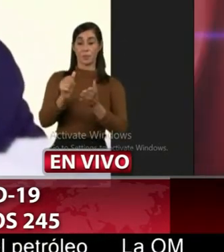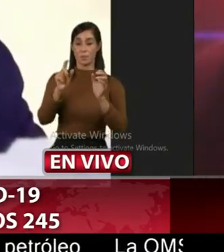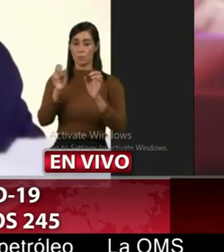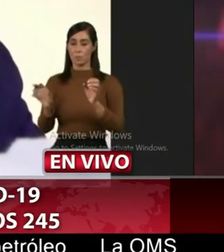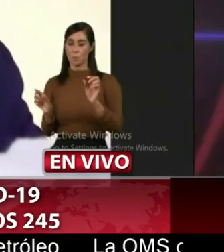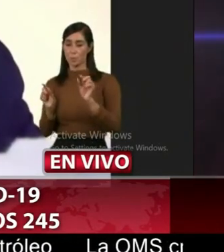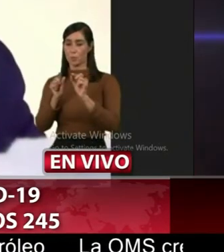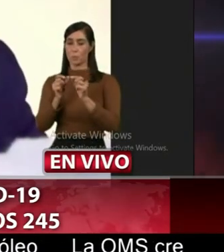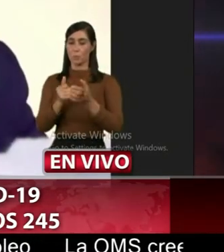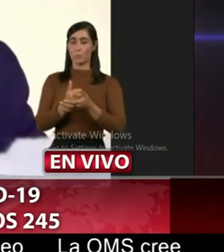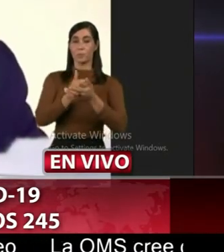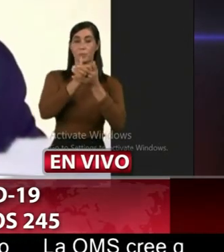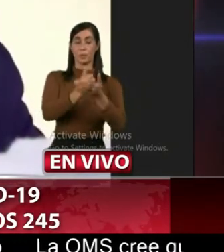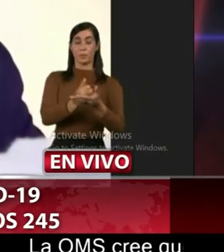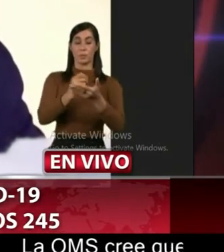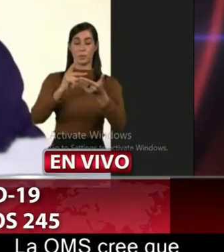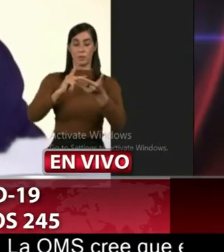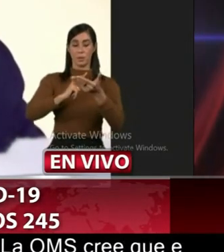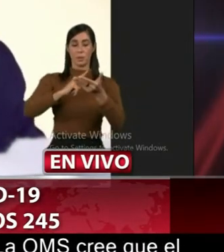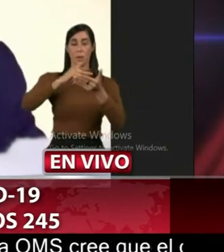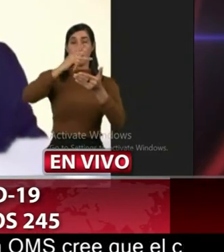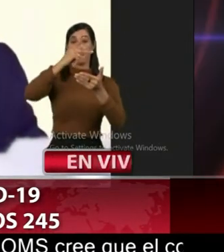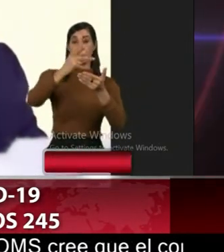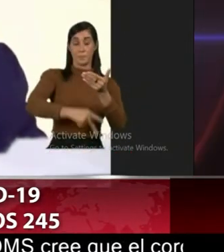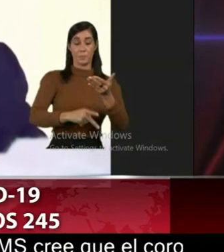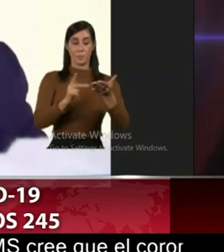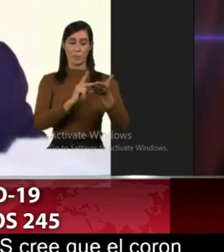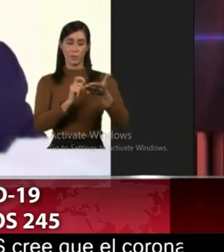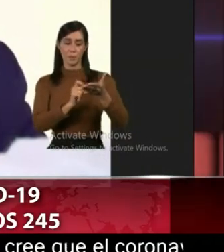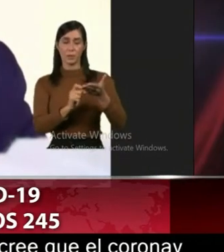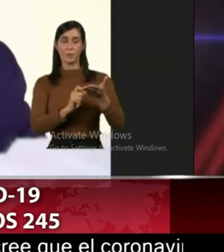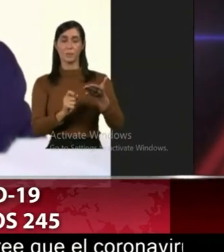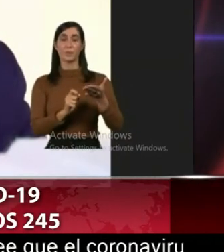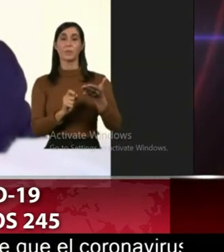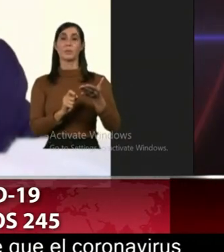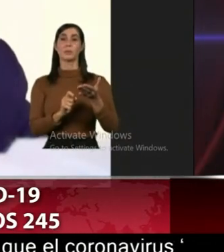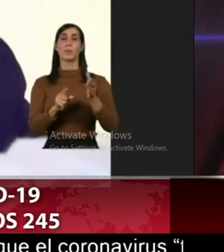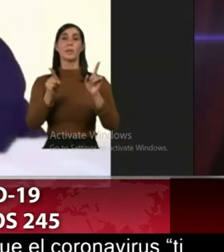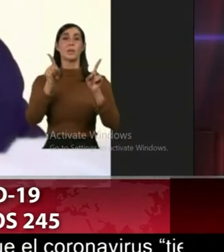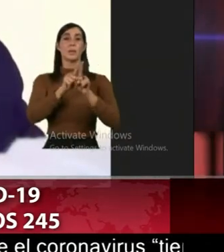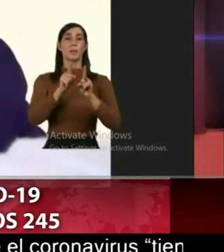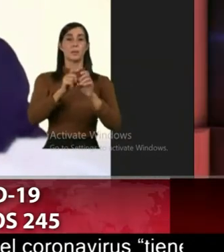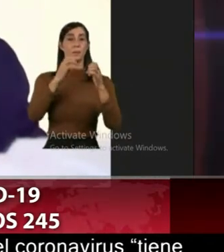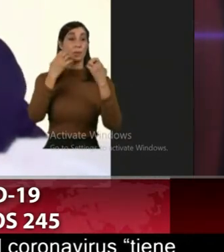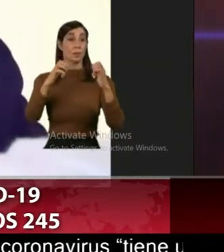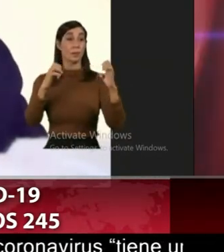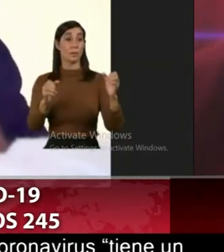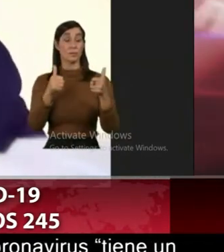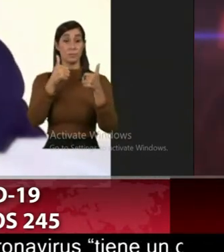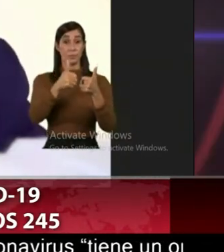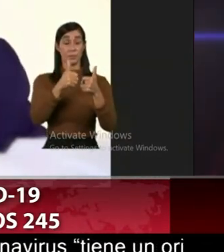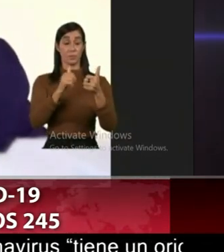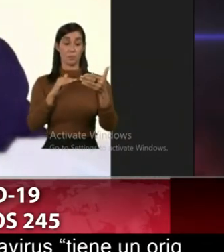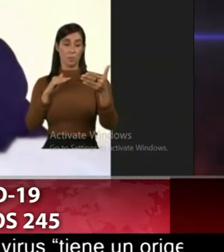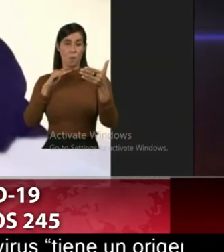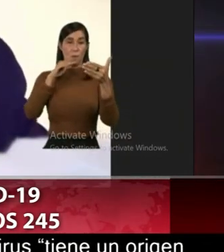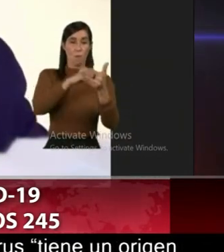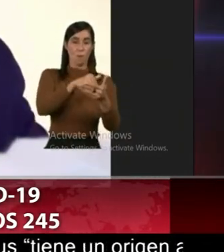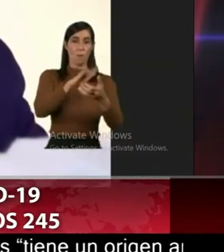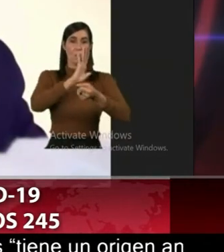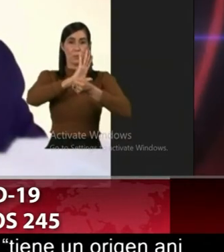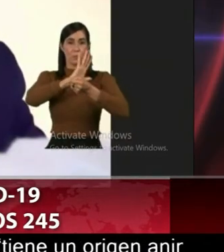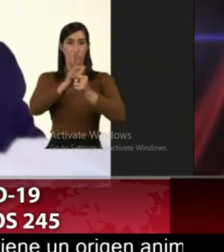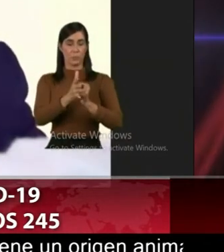que es la planificación y por así decirlo la lucha misma contra la pandemia